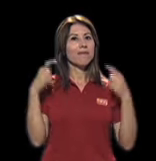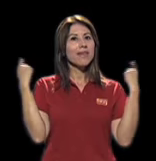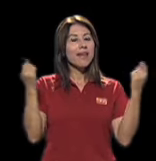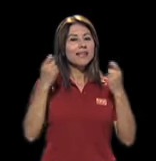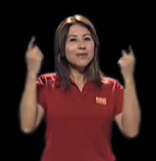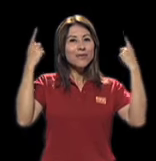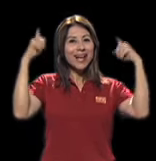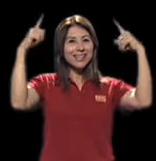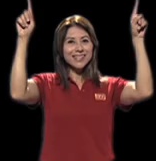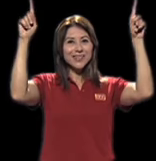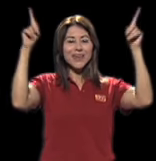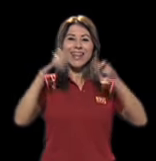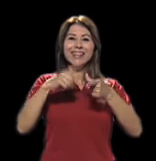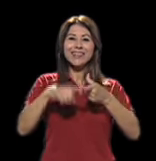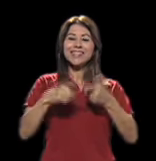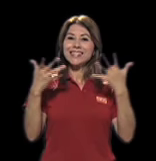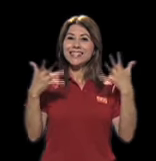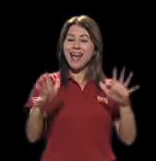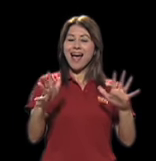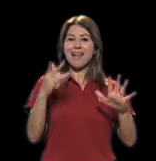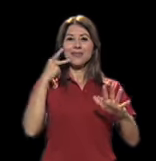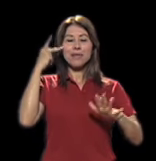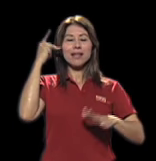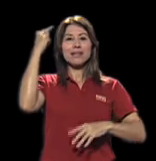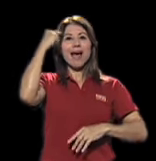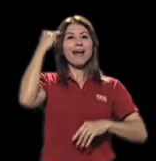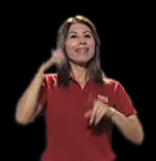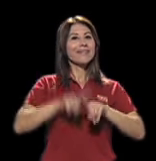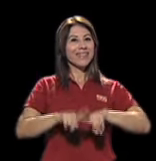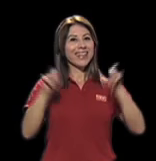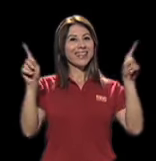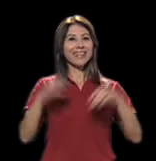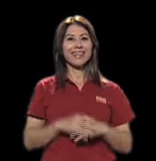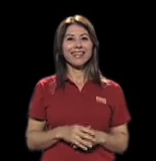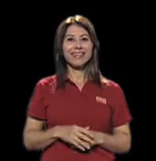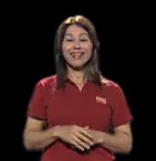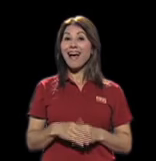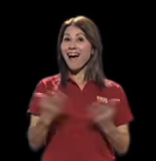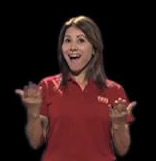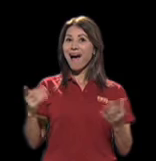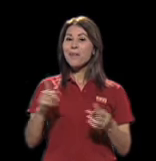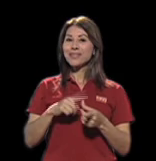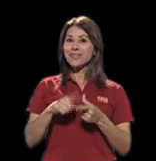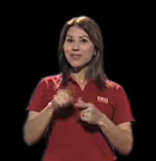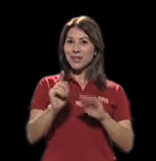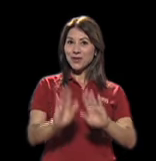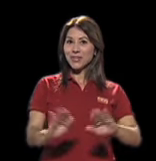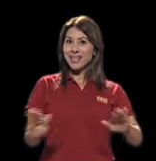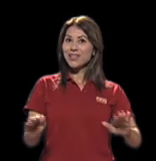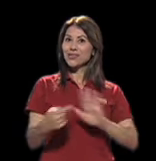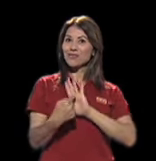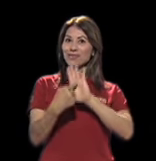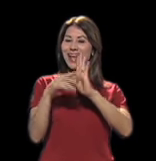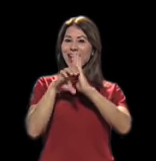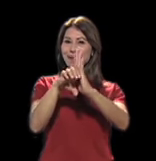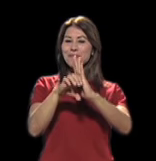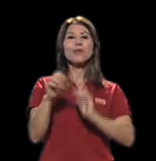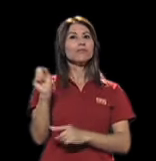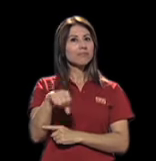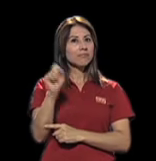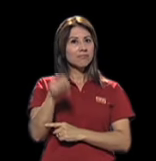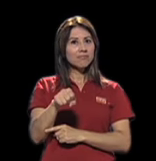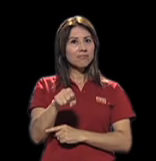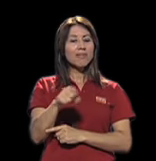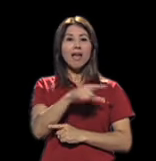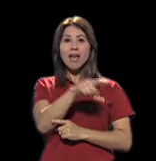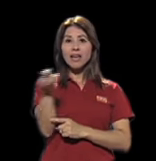Y entonces ya los padres se fueron con otro pensamiento. Sí, fueron los niños más bien quienes dieron el ejemplo. Fueron niños más bien los que les dieron el ejemplo.